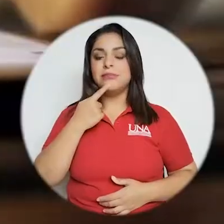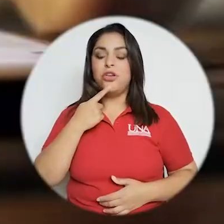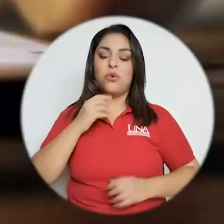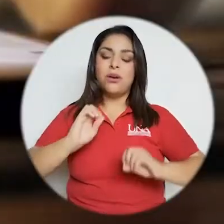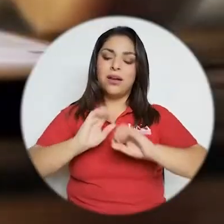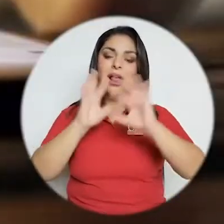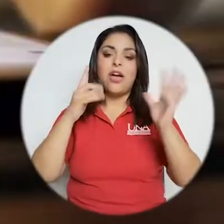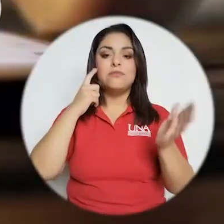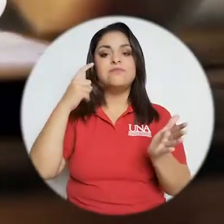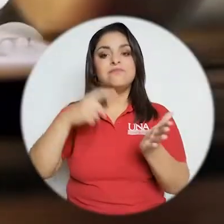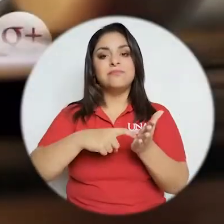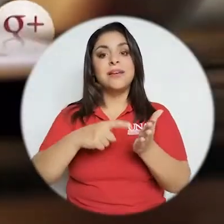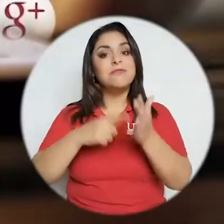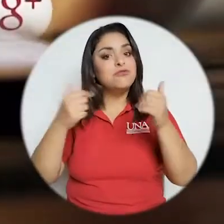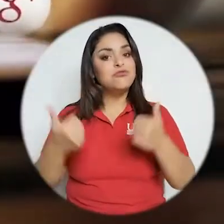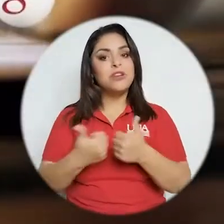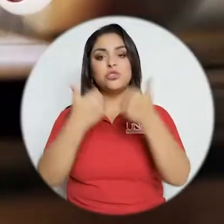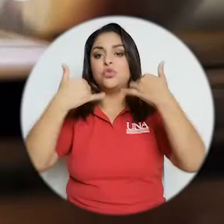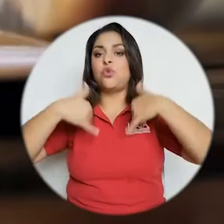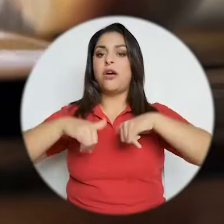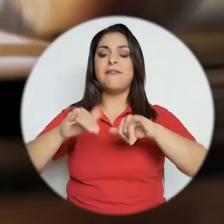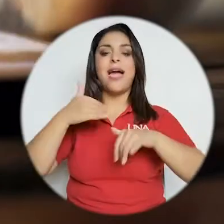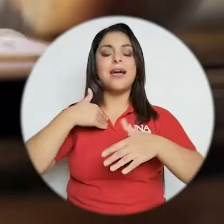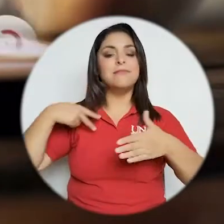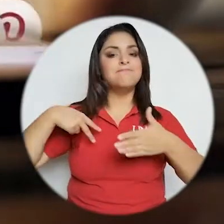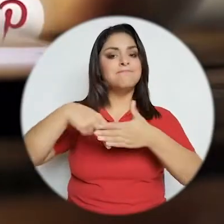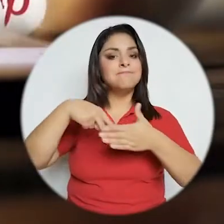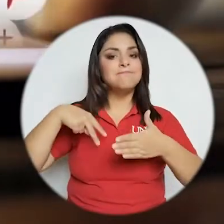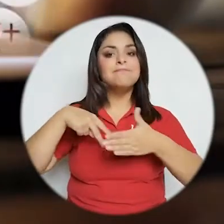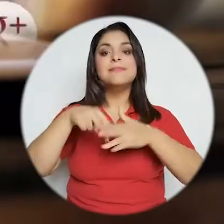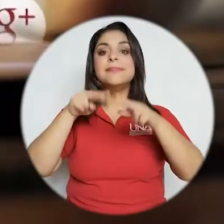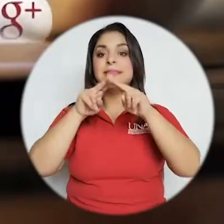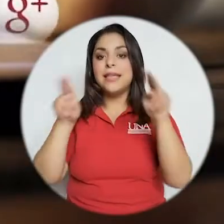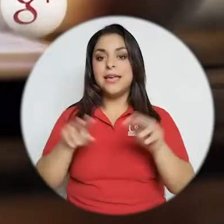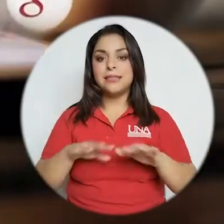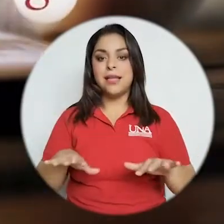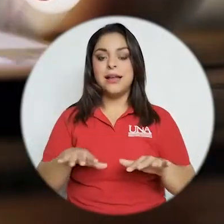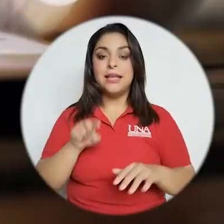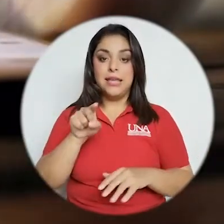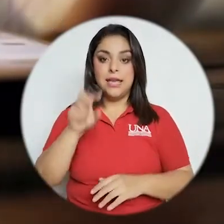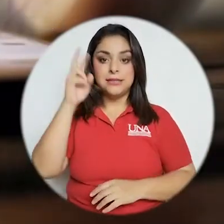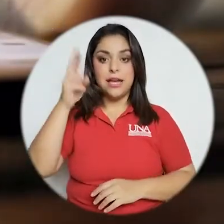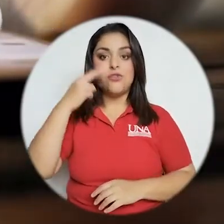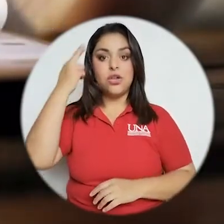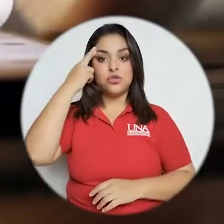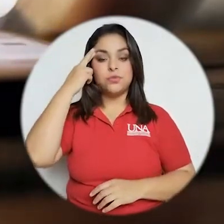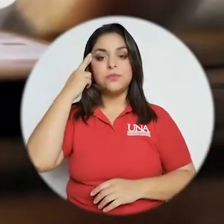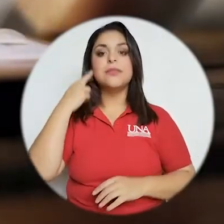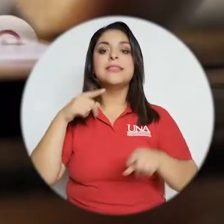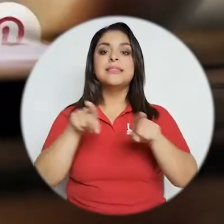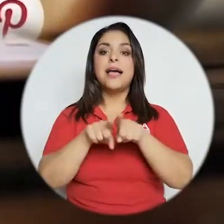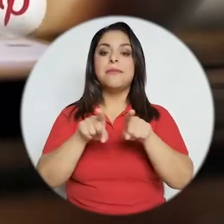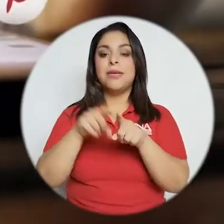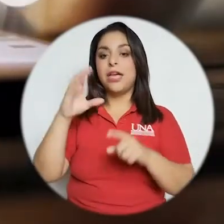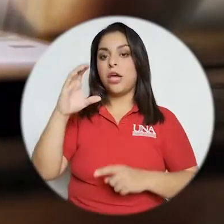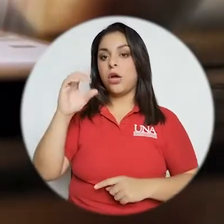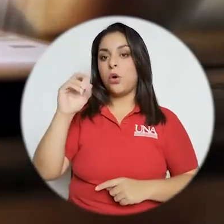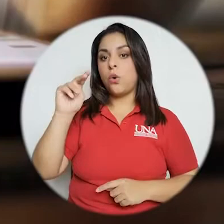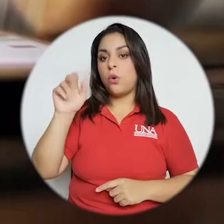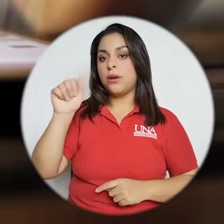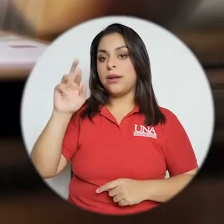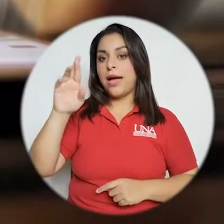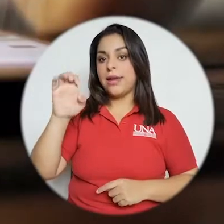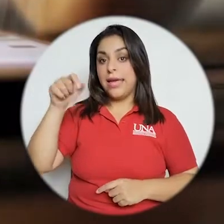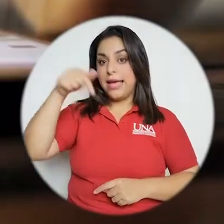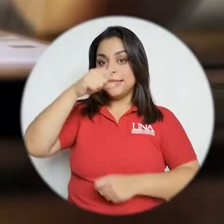en reconocer que el principal reto sigue siendo esa brecha digital razón por la cual también desde Conary